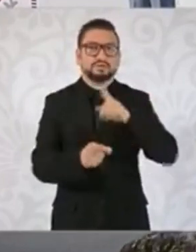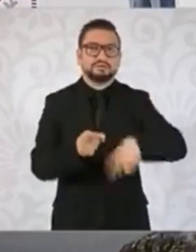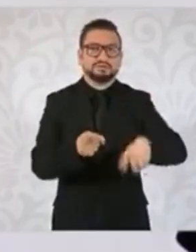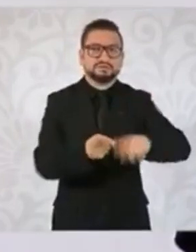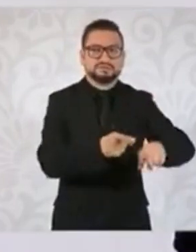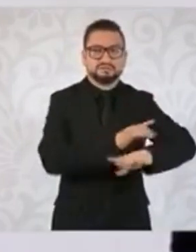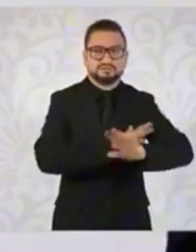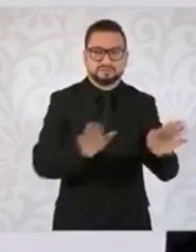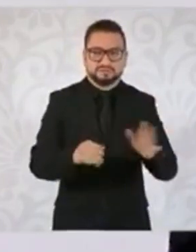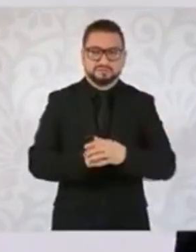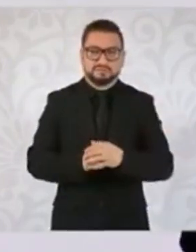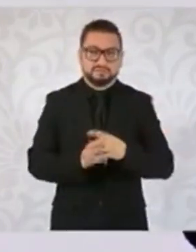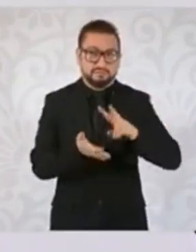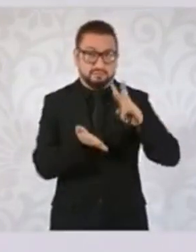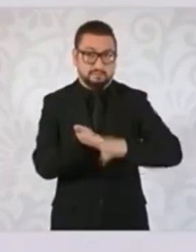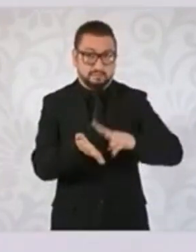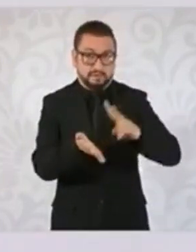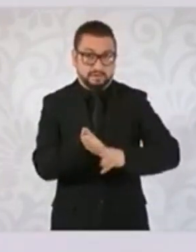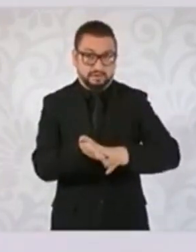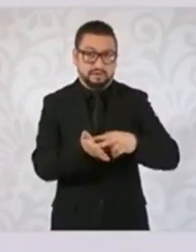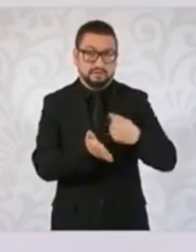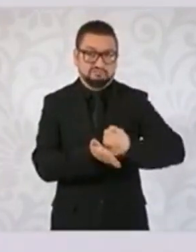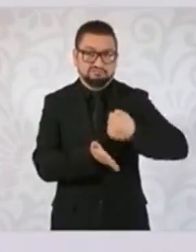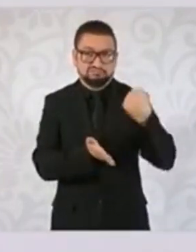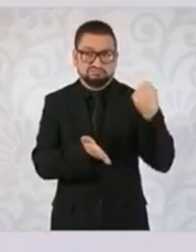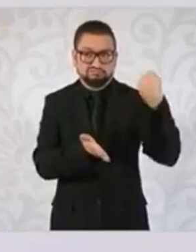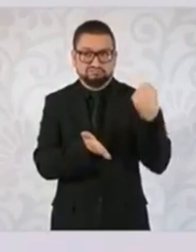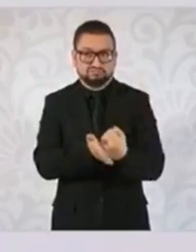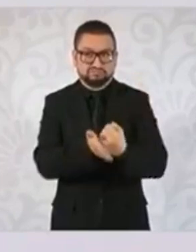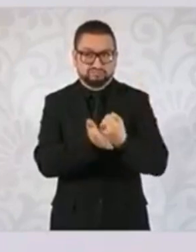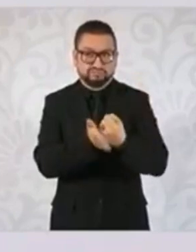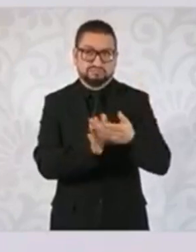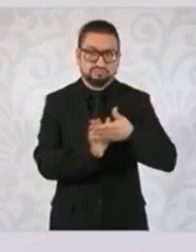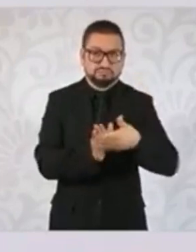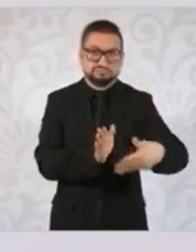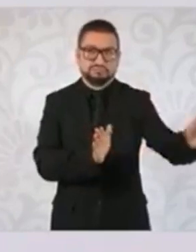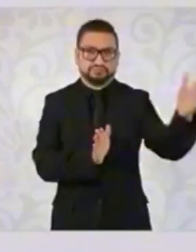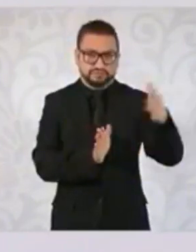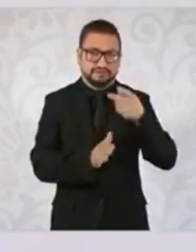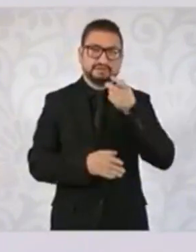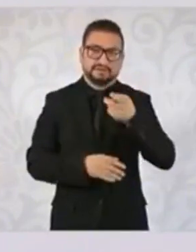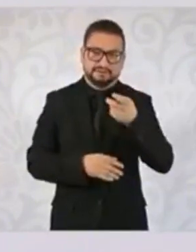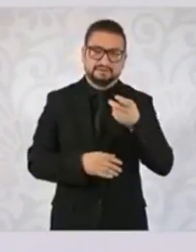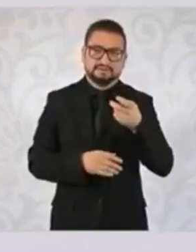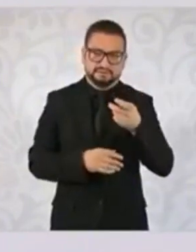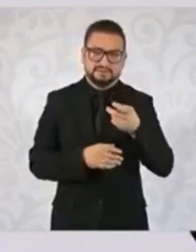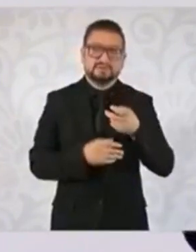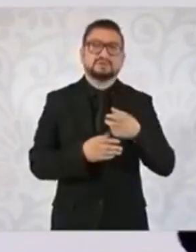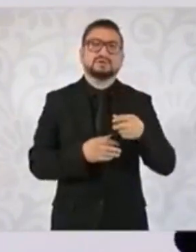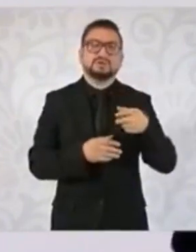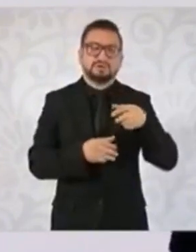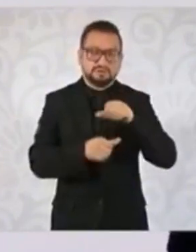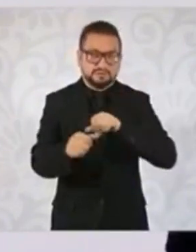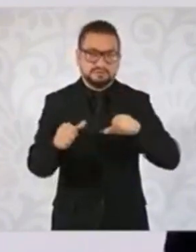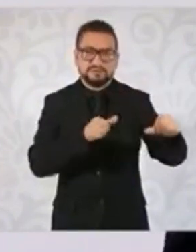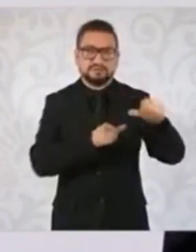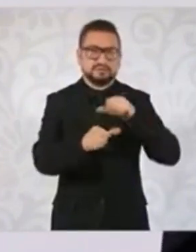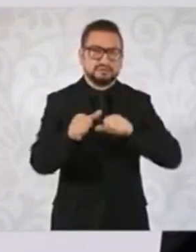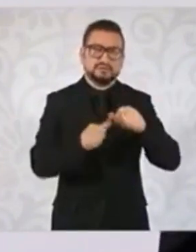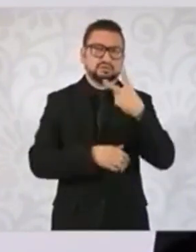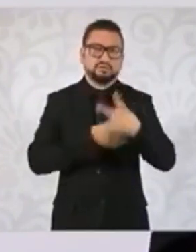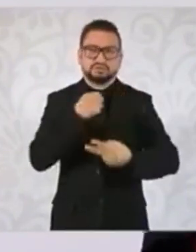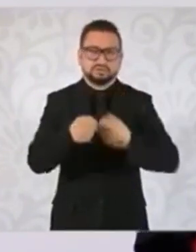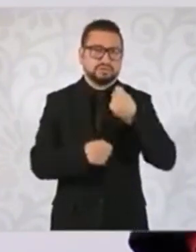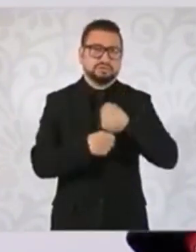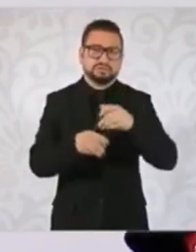es válido es lo que se aprobó en la reforma, es rotatoria, es cada dos